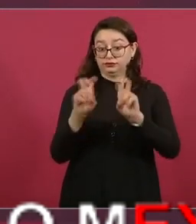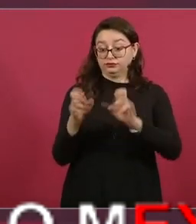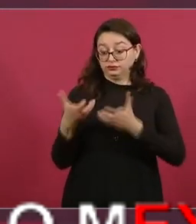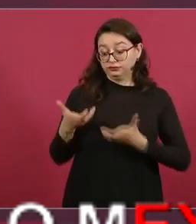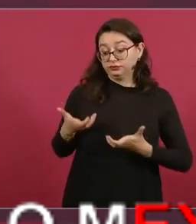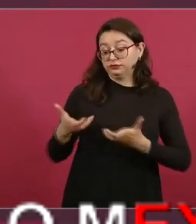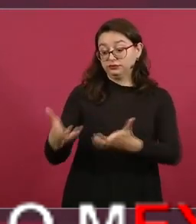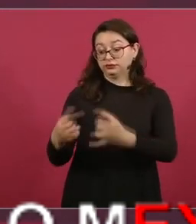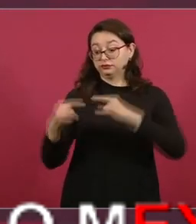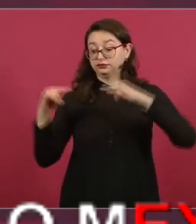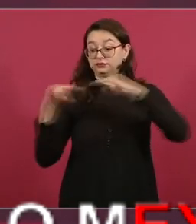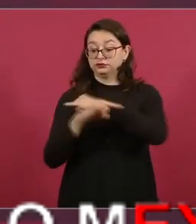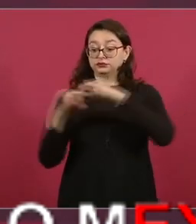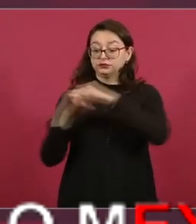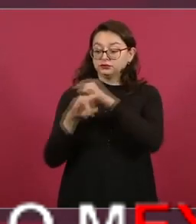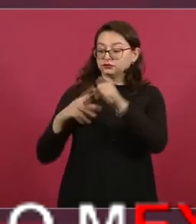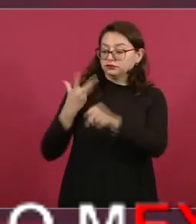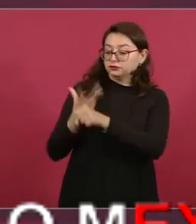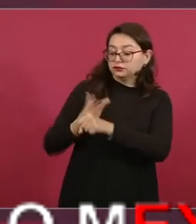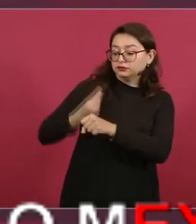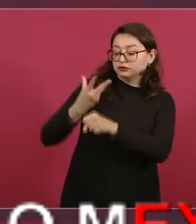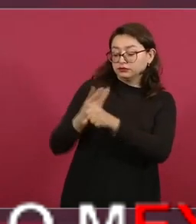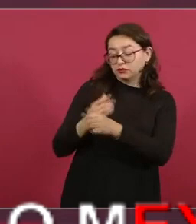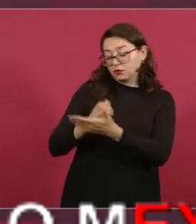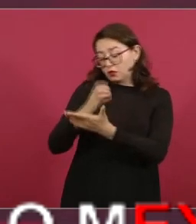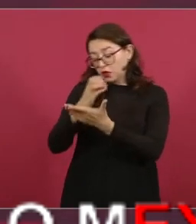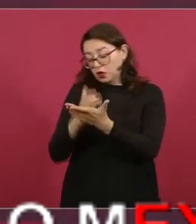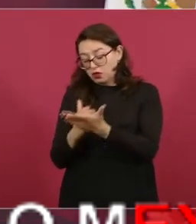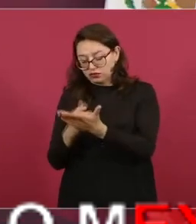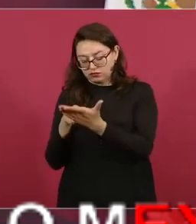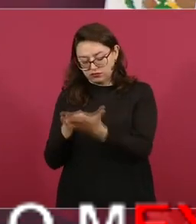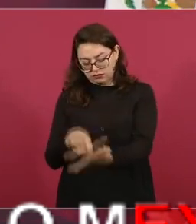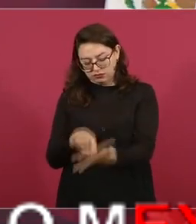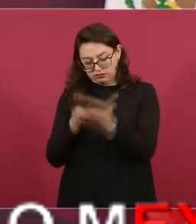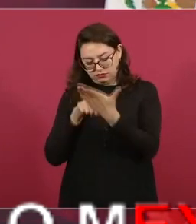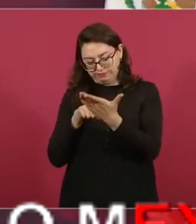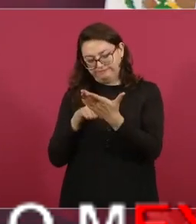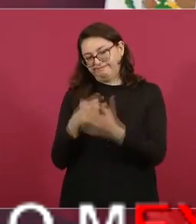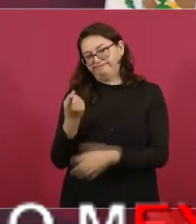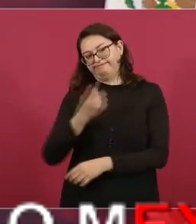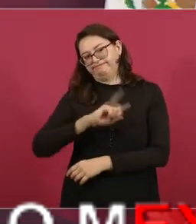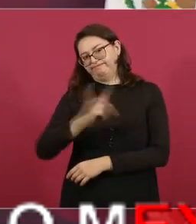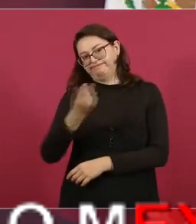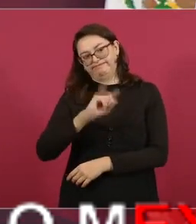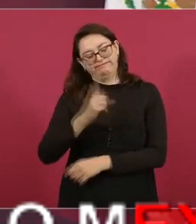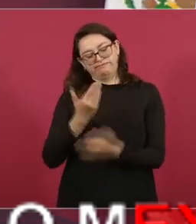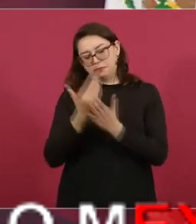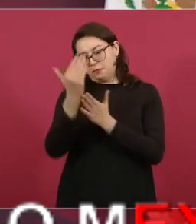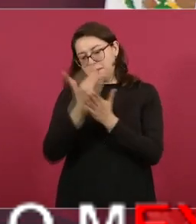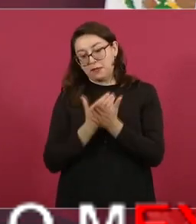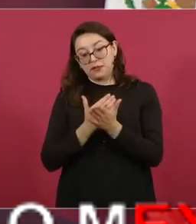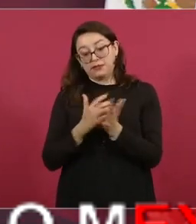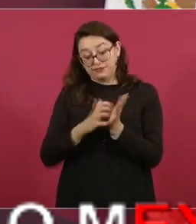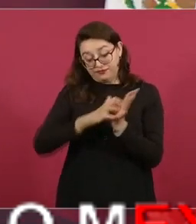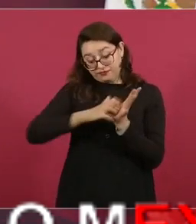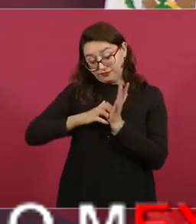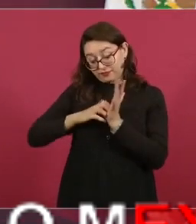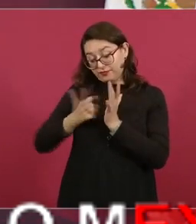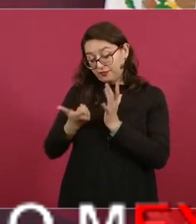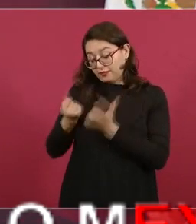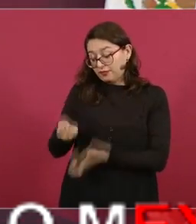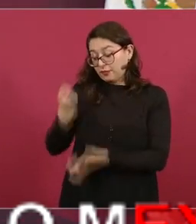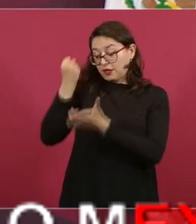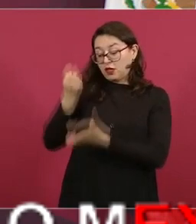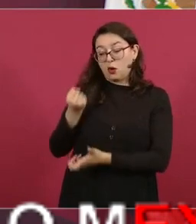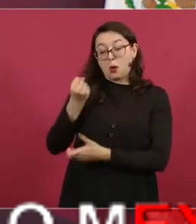el ahorro es de mil millones por año y esos mil millones